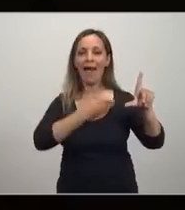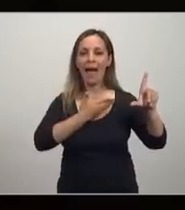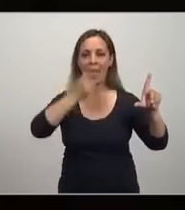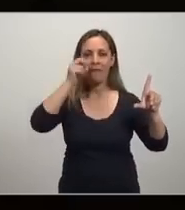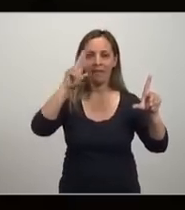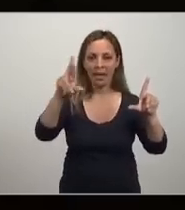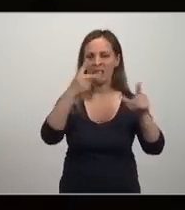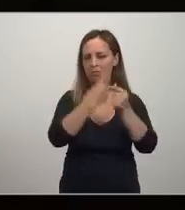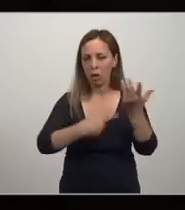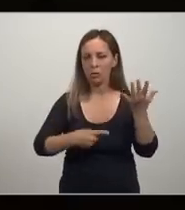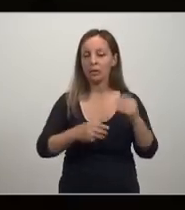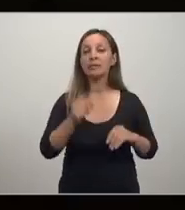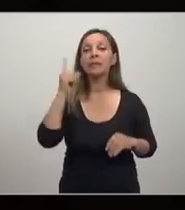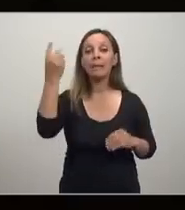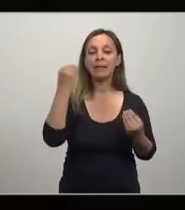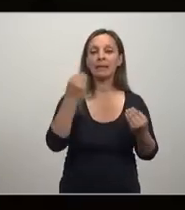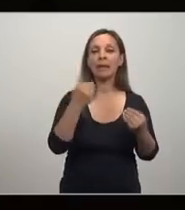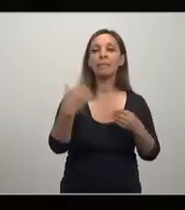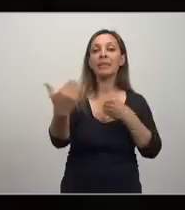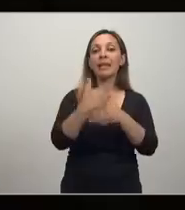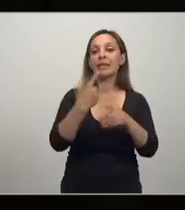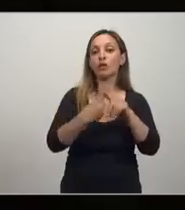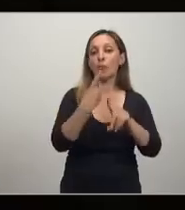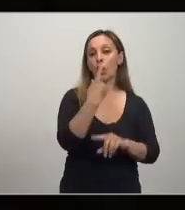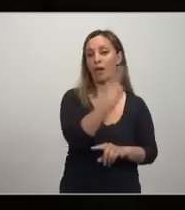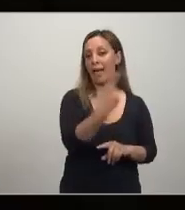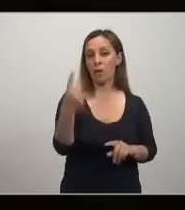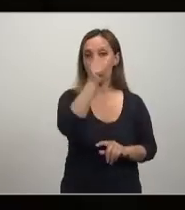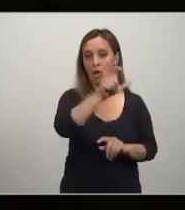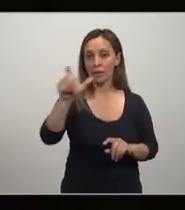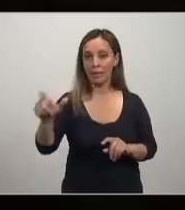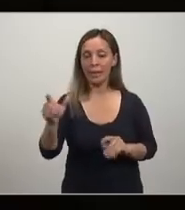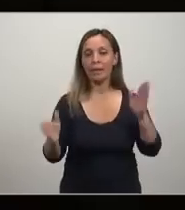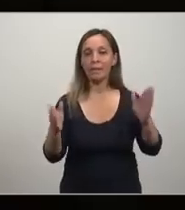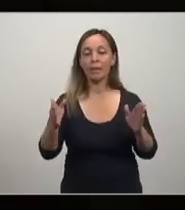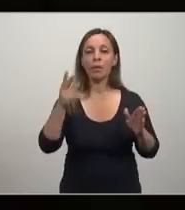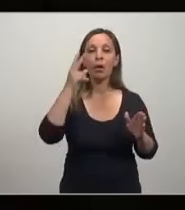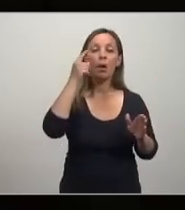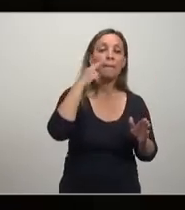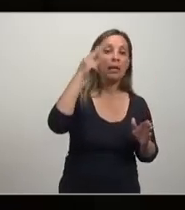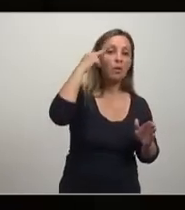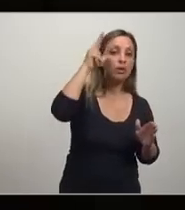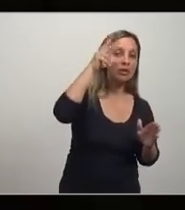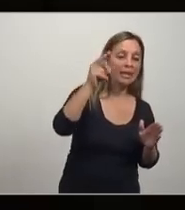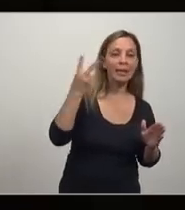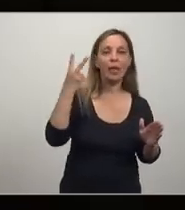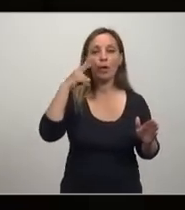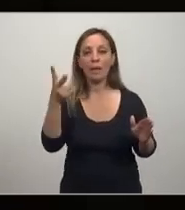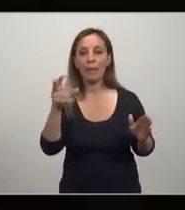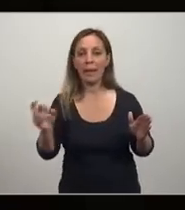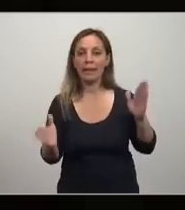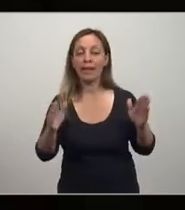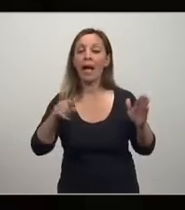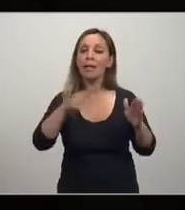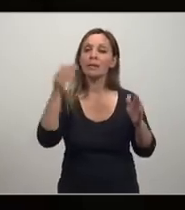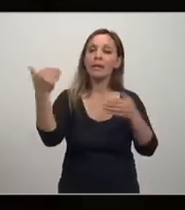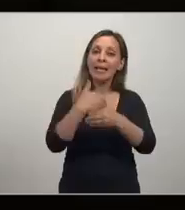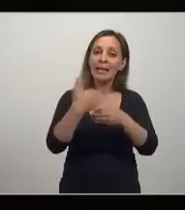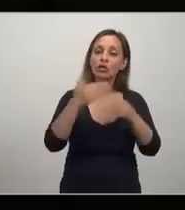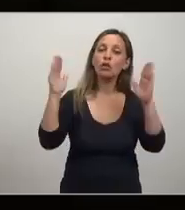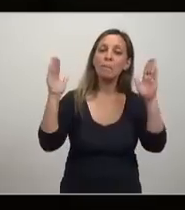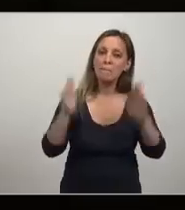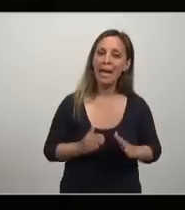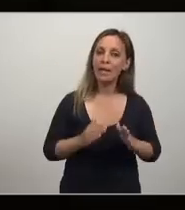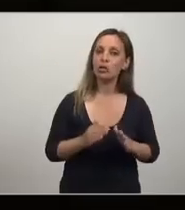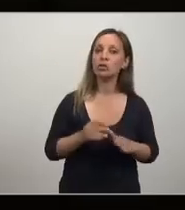tonterías. La tasa de quincimiento ingresos por habitante en el periodo 1980-2020 ha sido la mitad de lo que fue en el periodo 1930-1980. Esto es